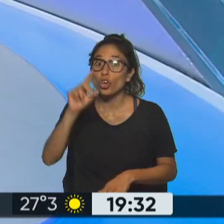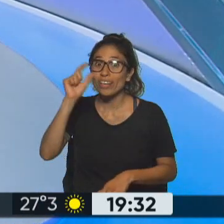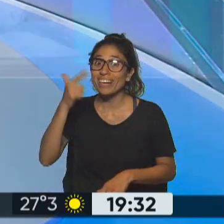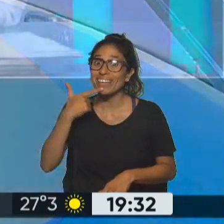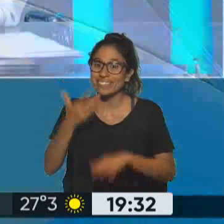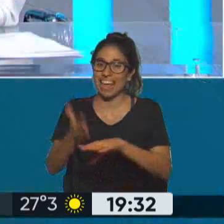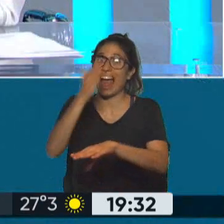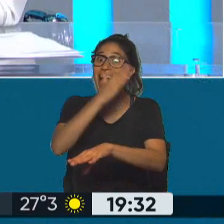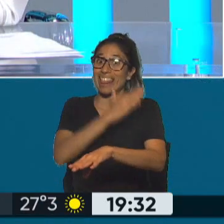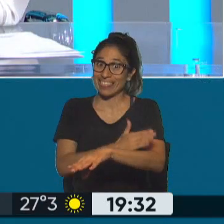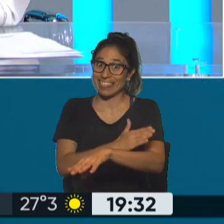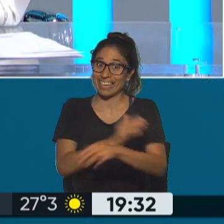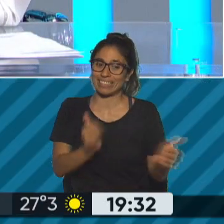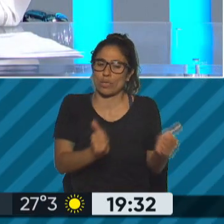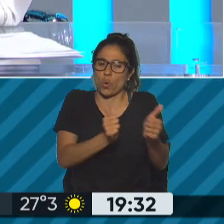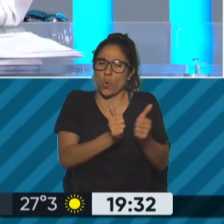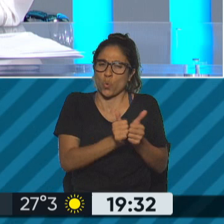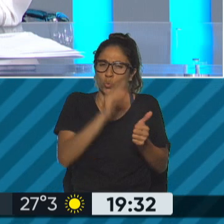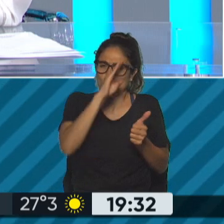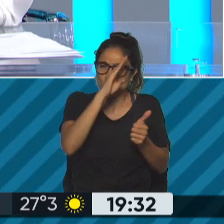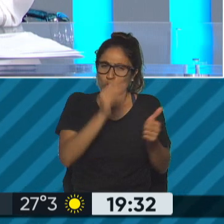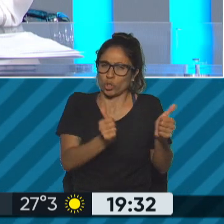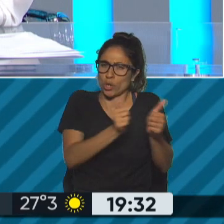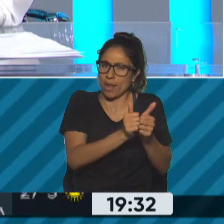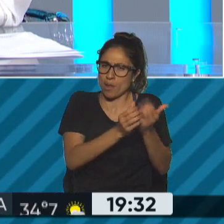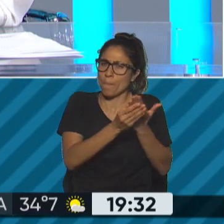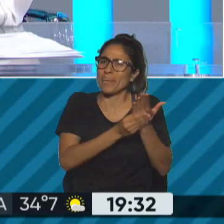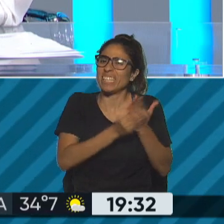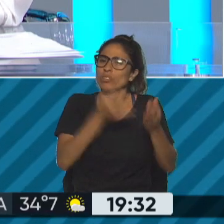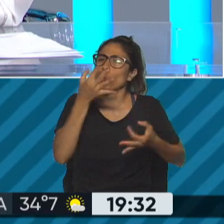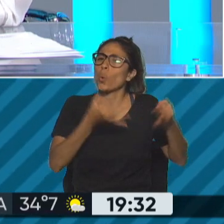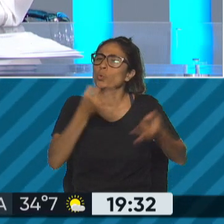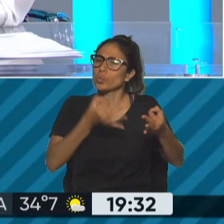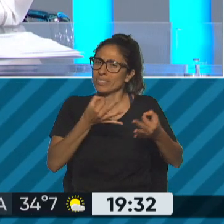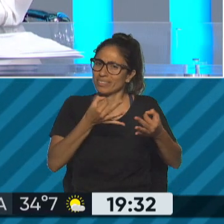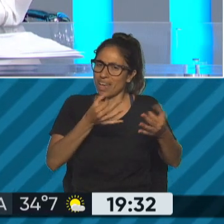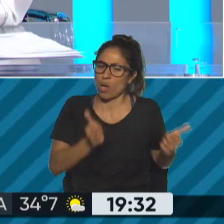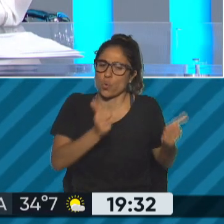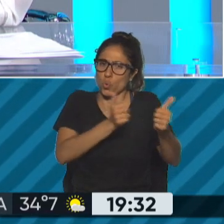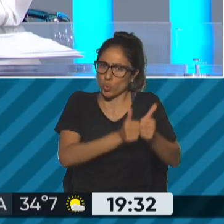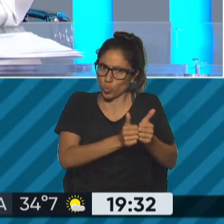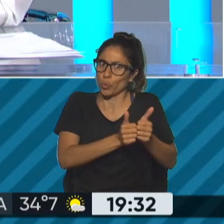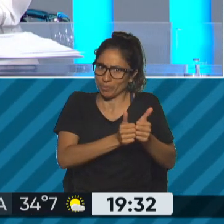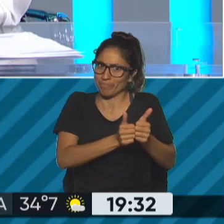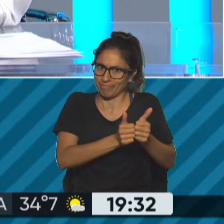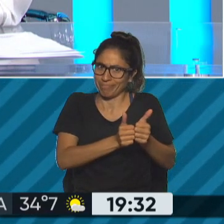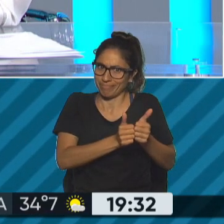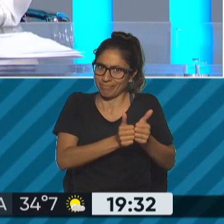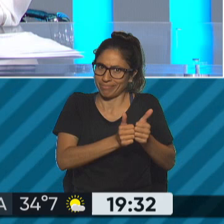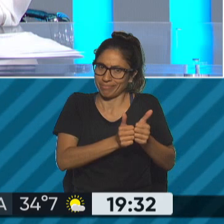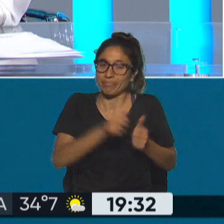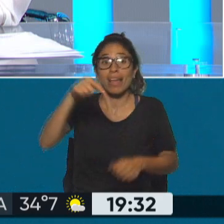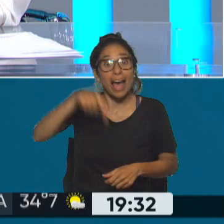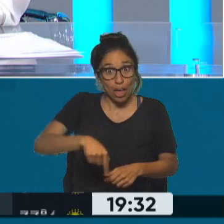Jair Bolsonaro fue ministro de justicia y estaba en este momento hombre de extracción militar? estaba en este momento sí estaba en este momento en Estados Unidos